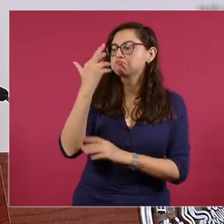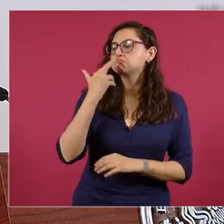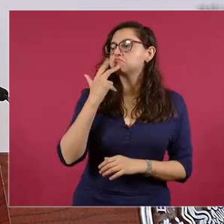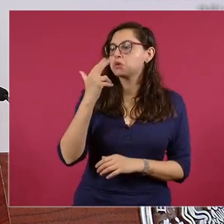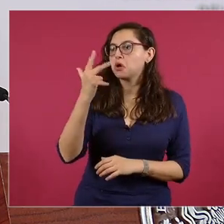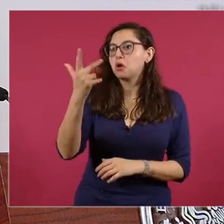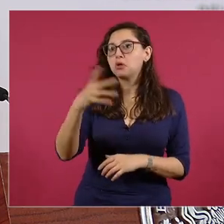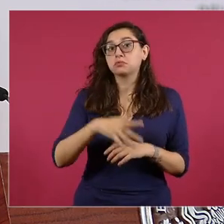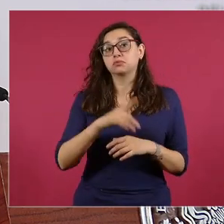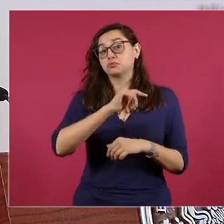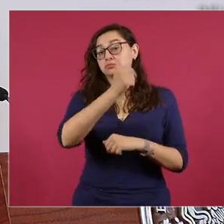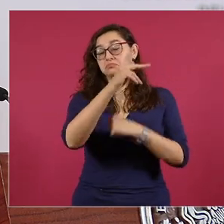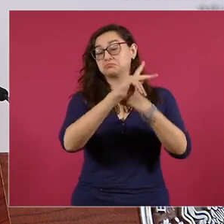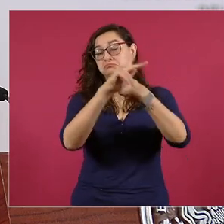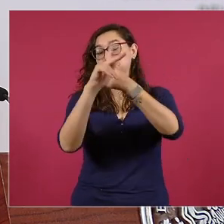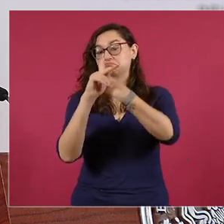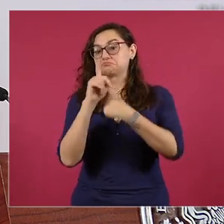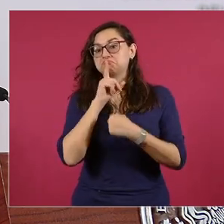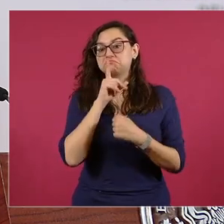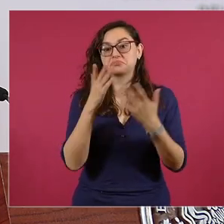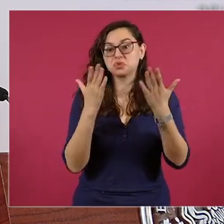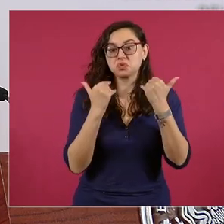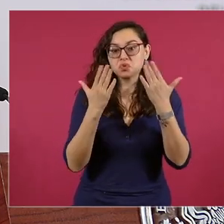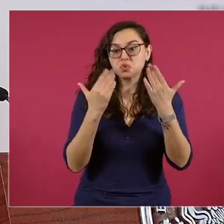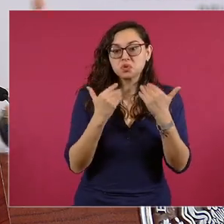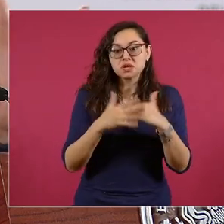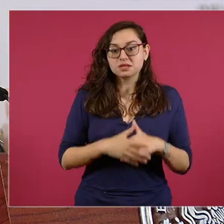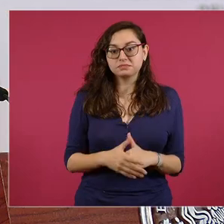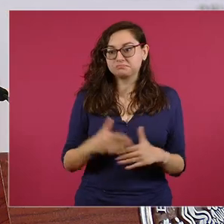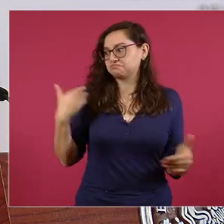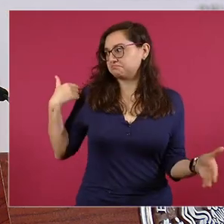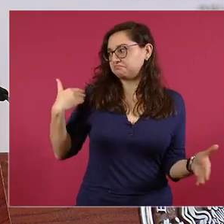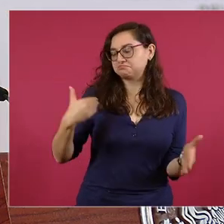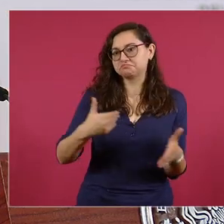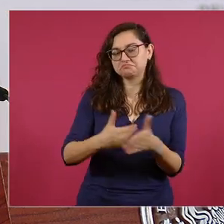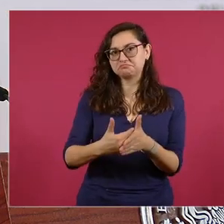durante los últimos años?